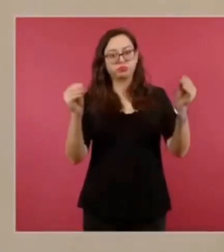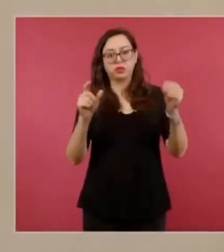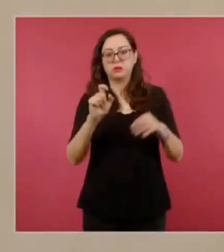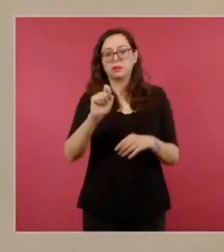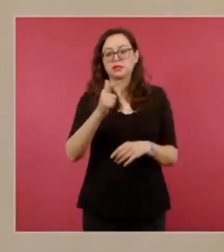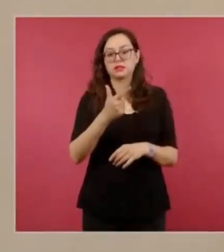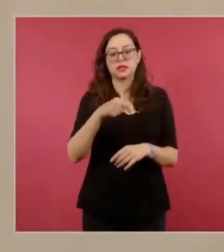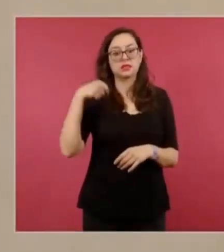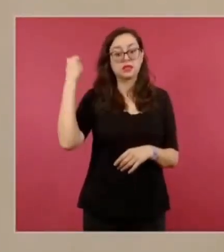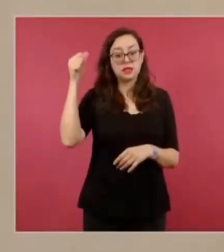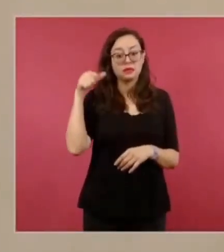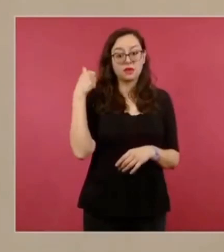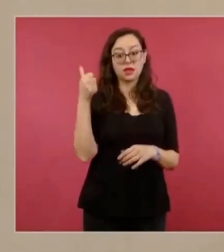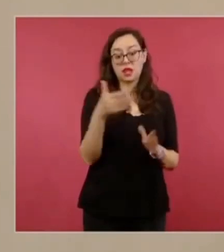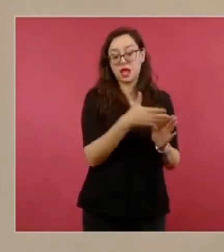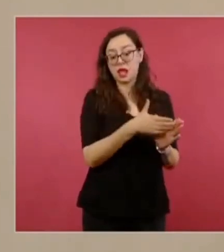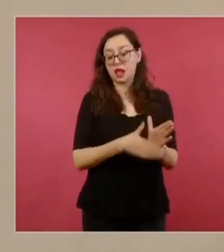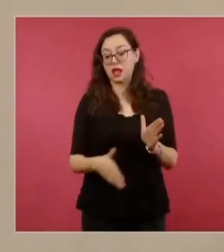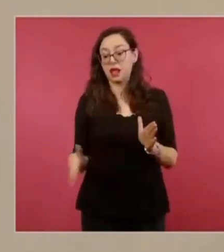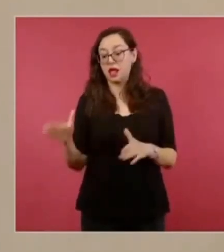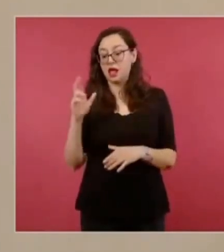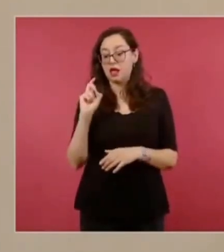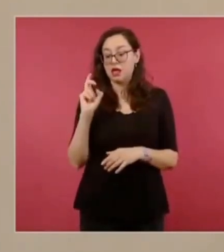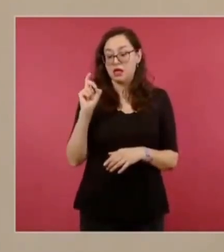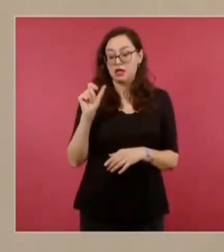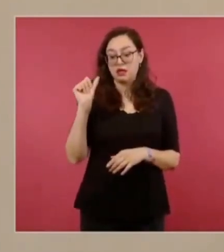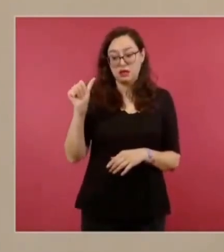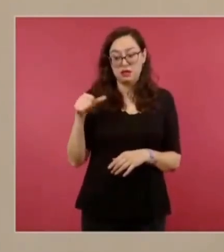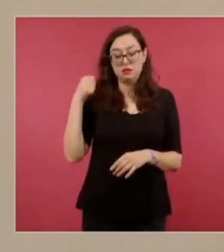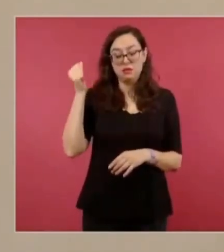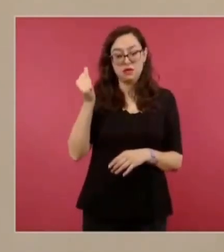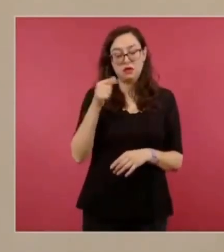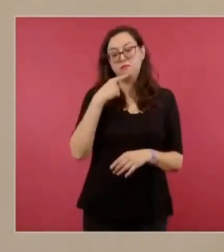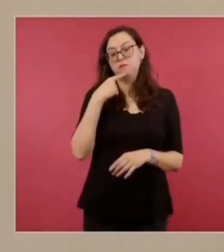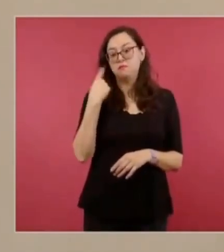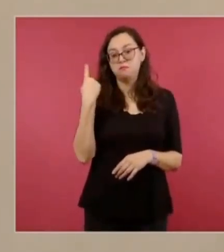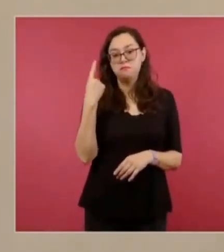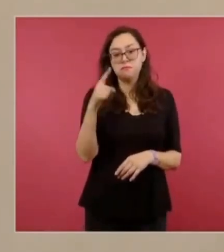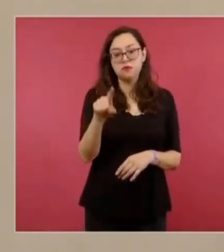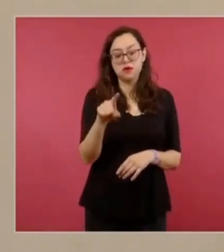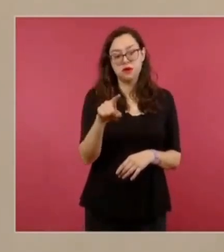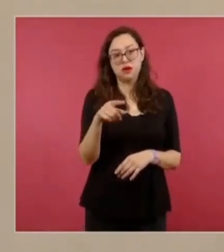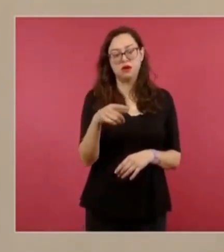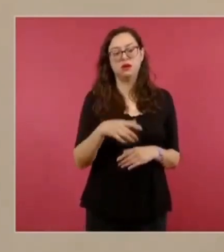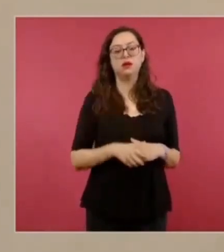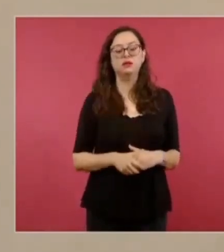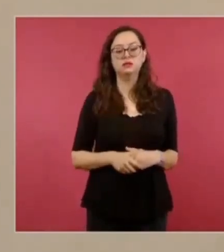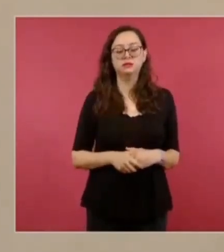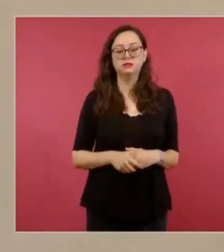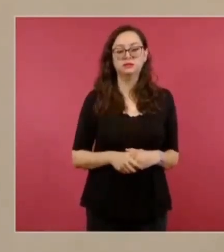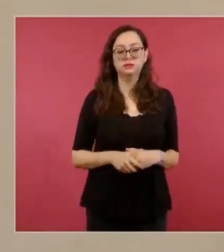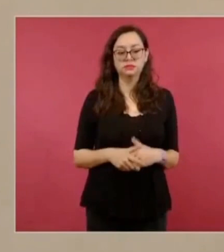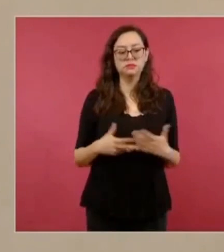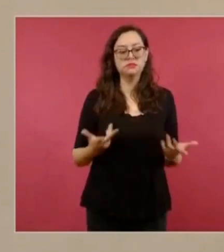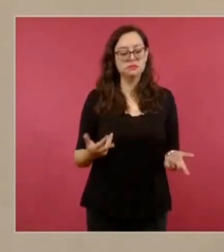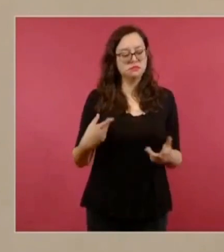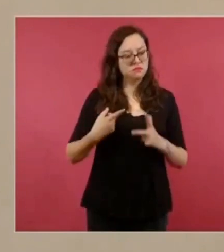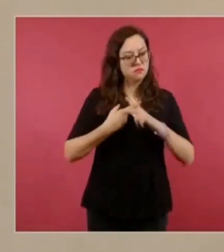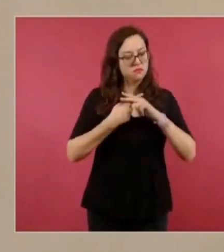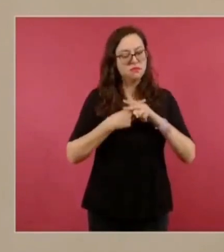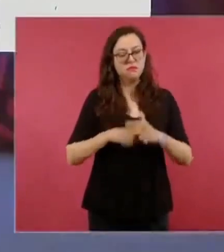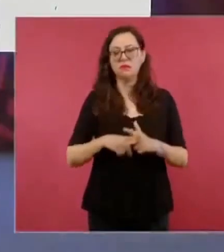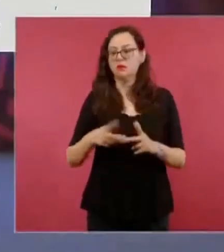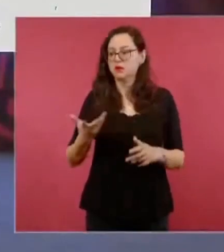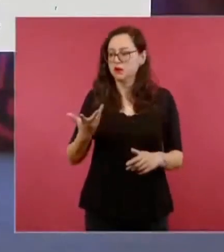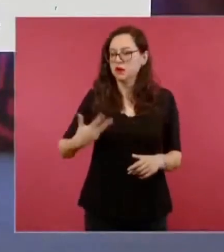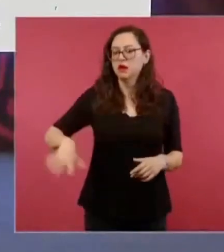30 se presentó la denuncia formal ante la Fiscalía de Baja California. Tras activar los protocolos de